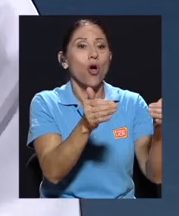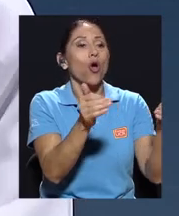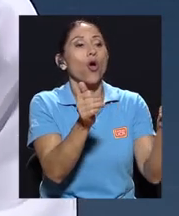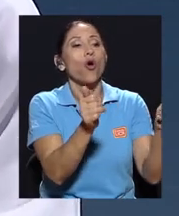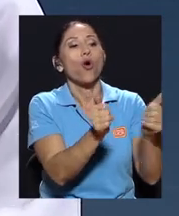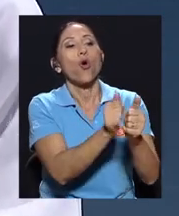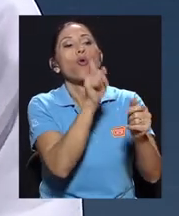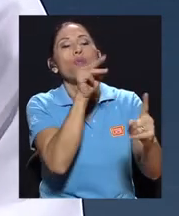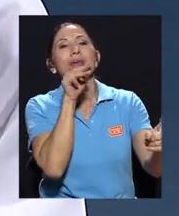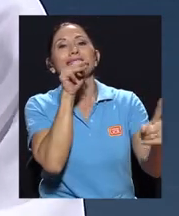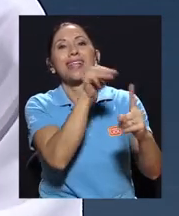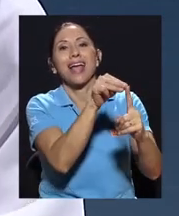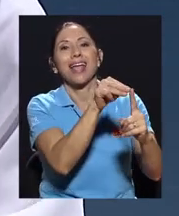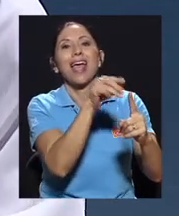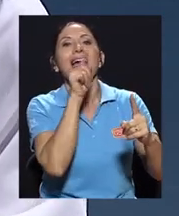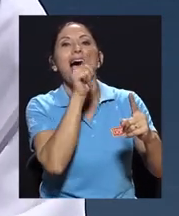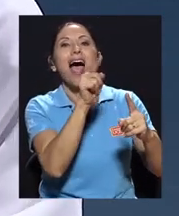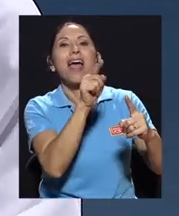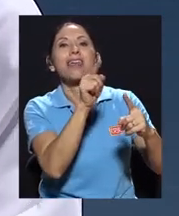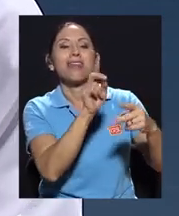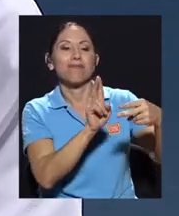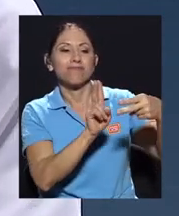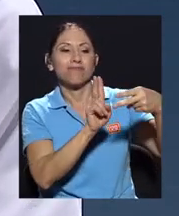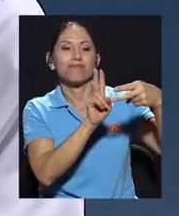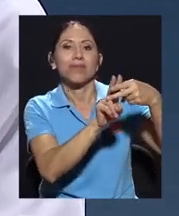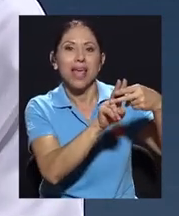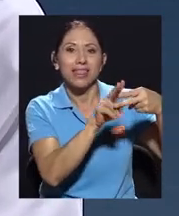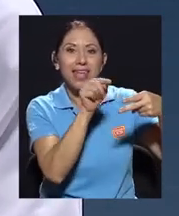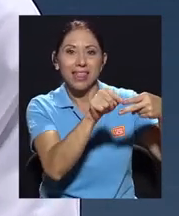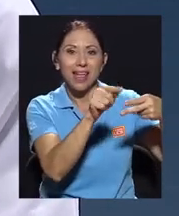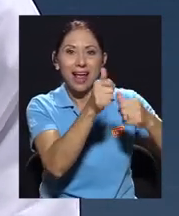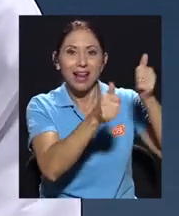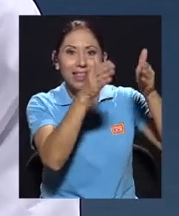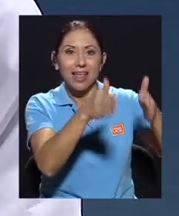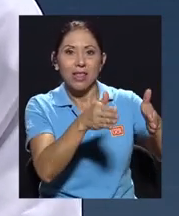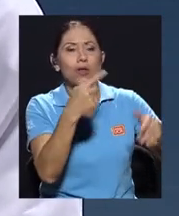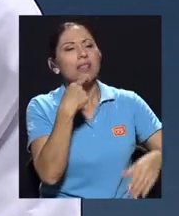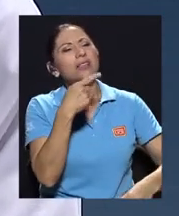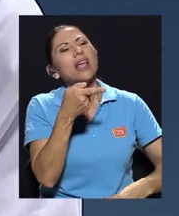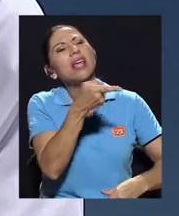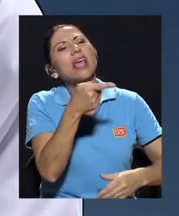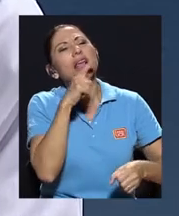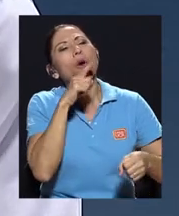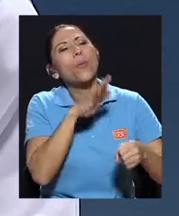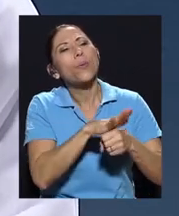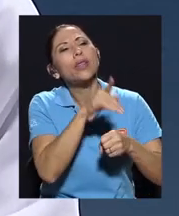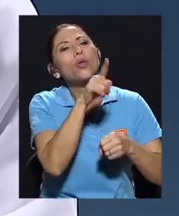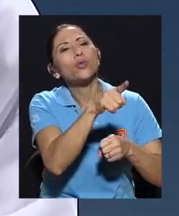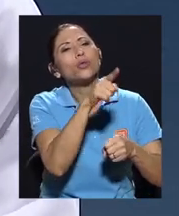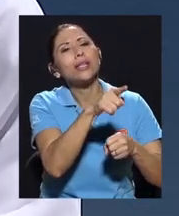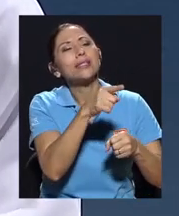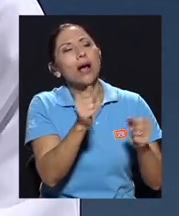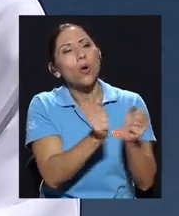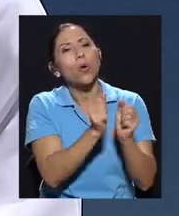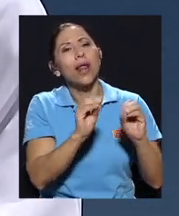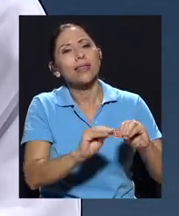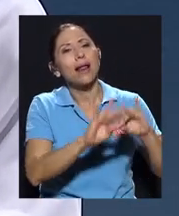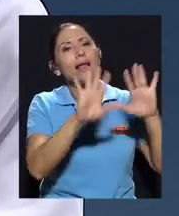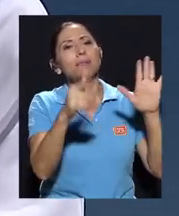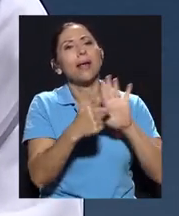etiquetan al candidato y le dicen qué tan comprometido estás contra la corrupción o por la transparencia. Qué tan comprometido estás con la transparencia.